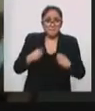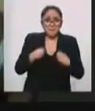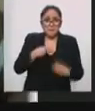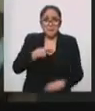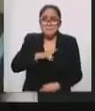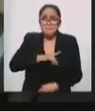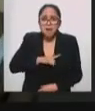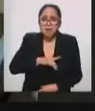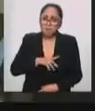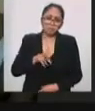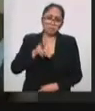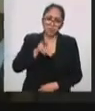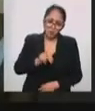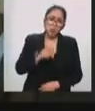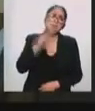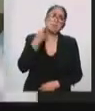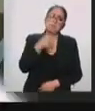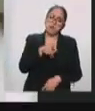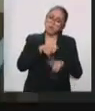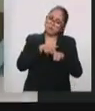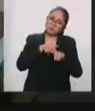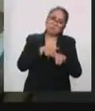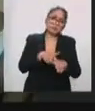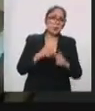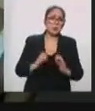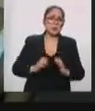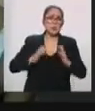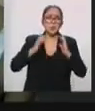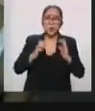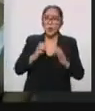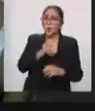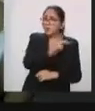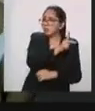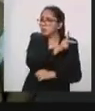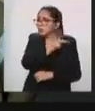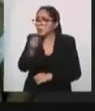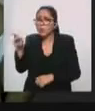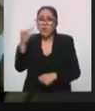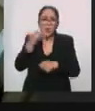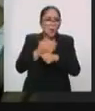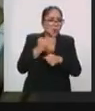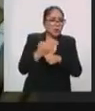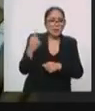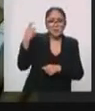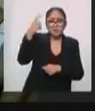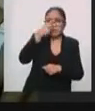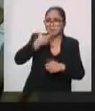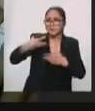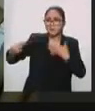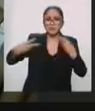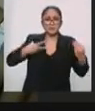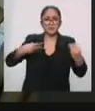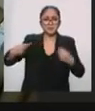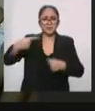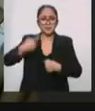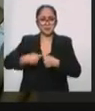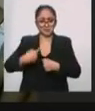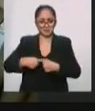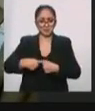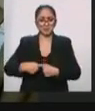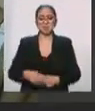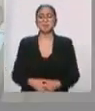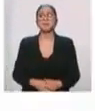cuidarnos, ¿no? Claro. Entonces, pues, como todos estamos lidiando con esta, con esta cuestión, ¿no? Creo que uno de los principales retos,